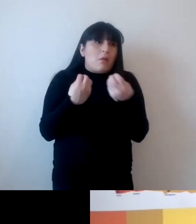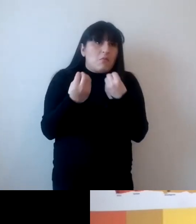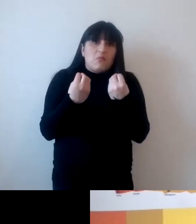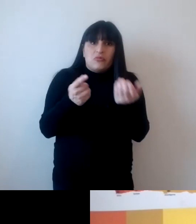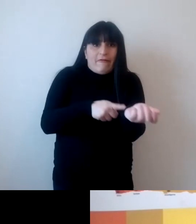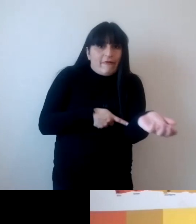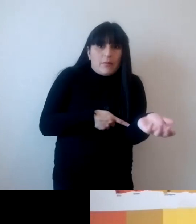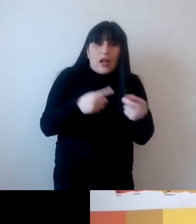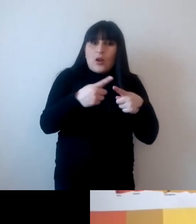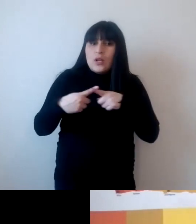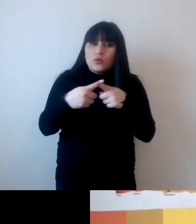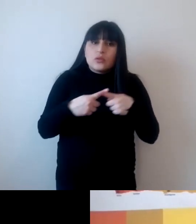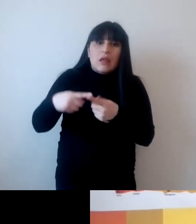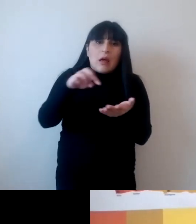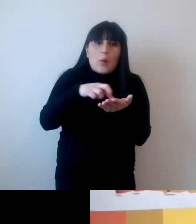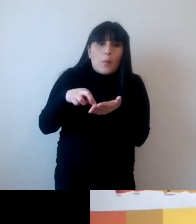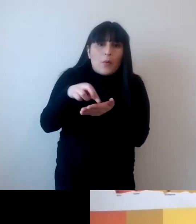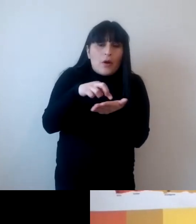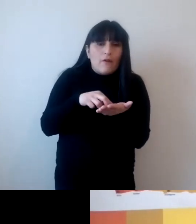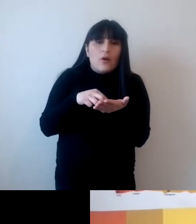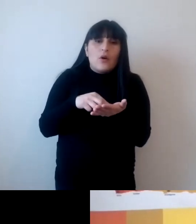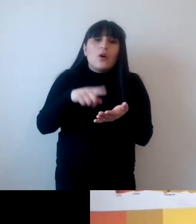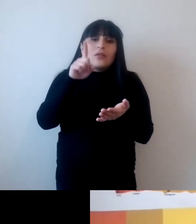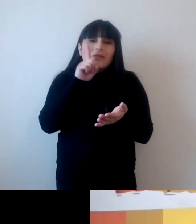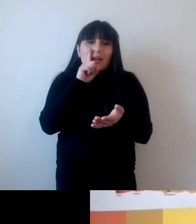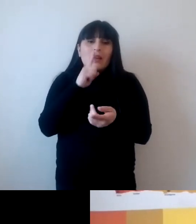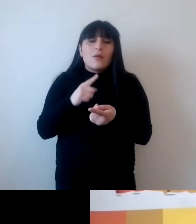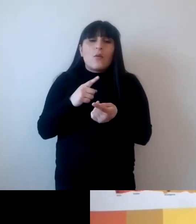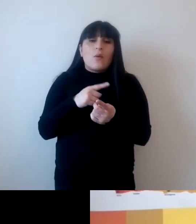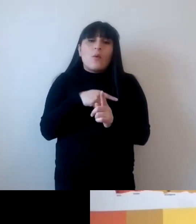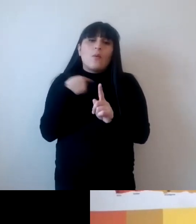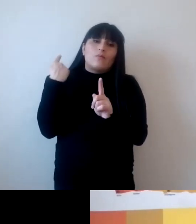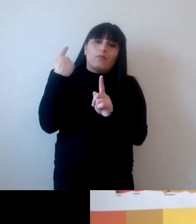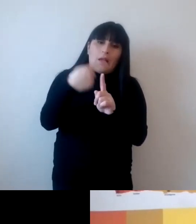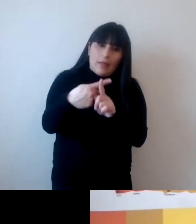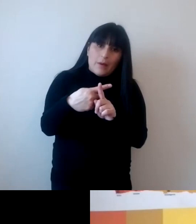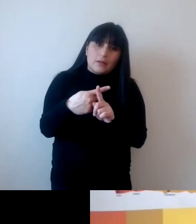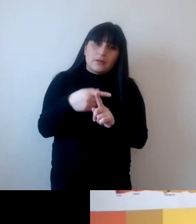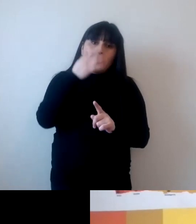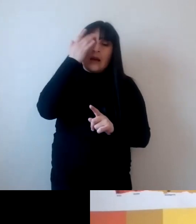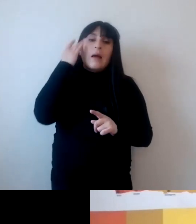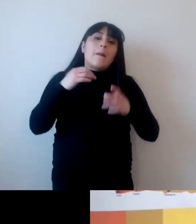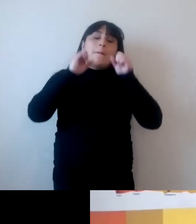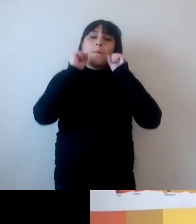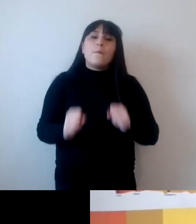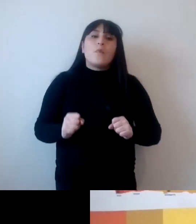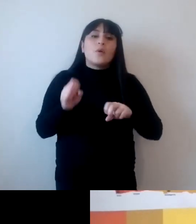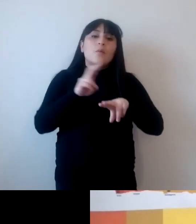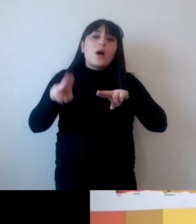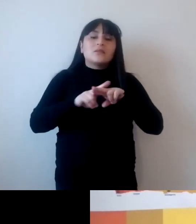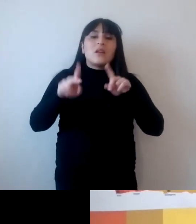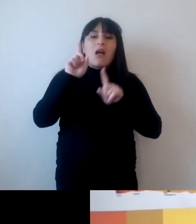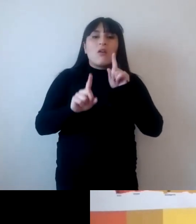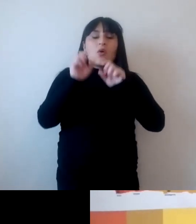una sociedad en un pueblo tiene un efecto agregado significativo es decir que podemos podemos actuar y podemos